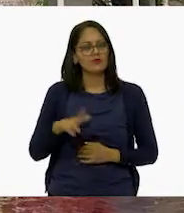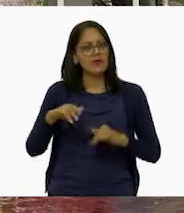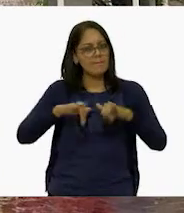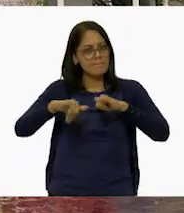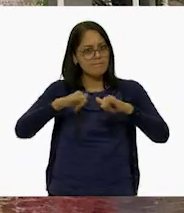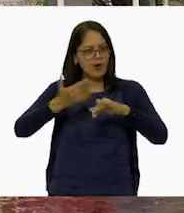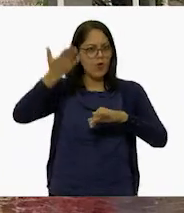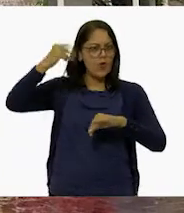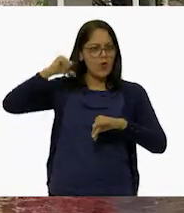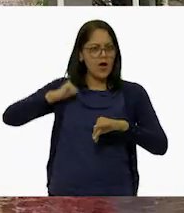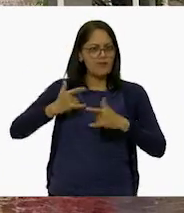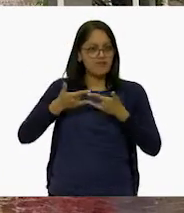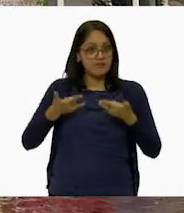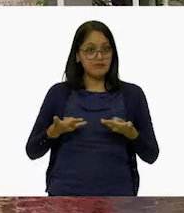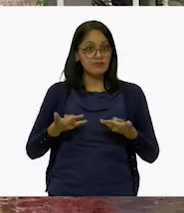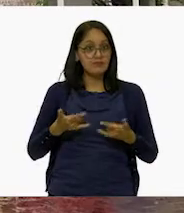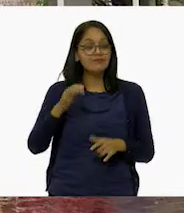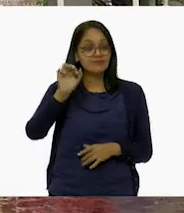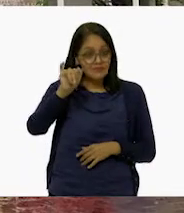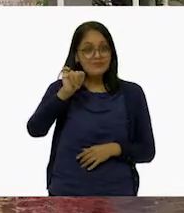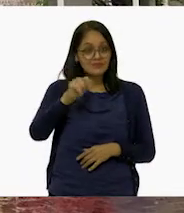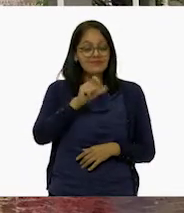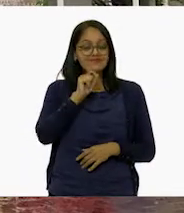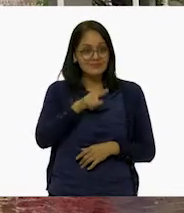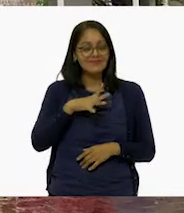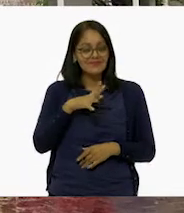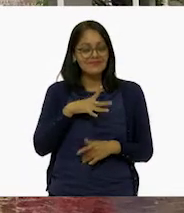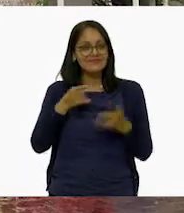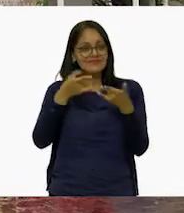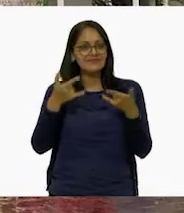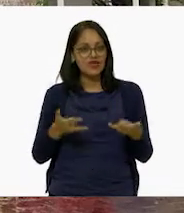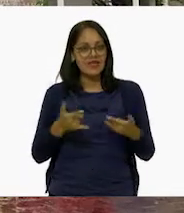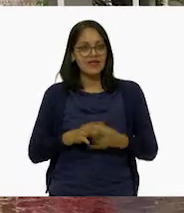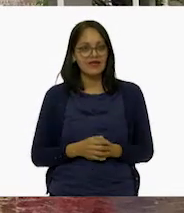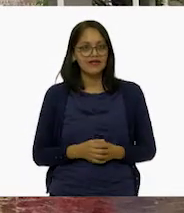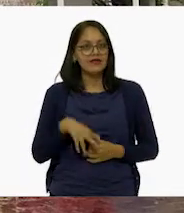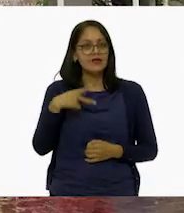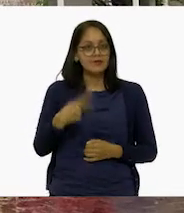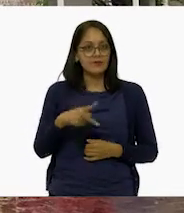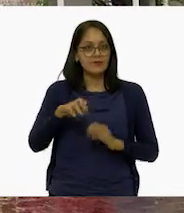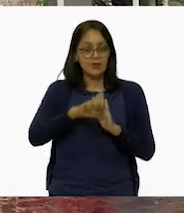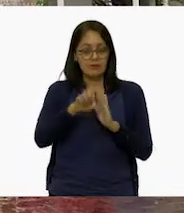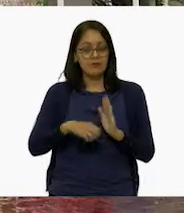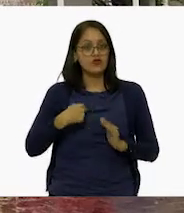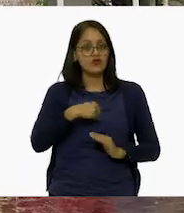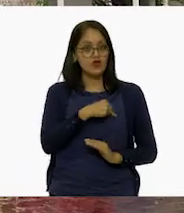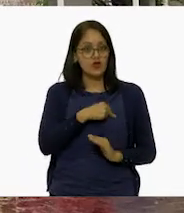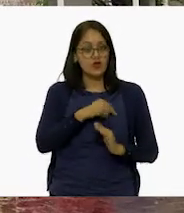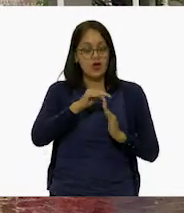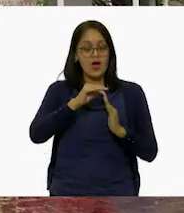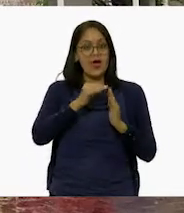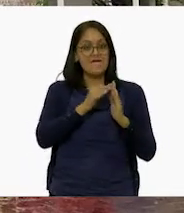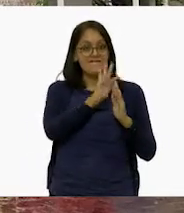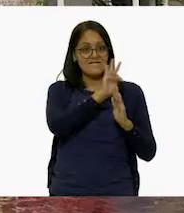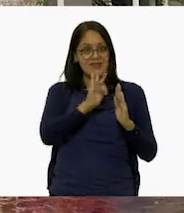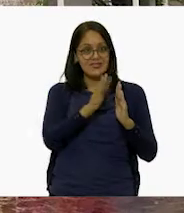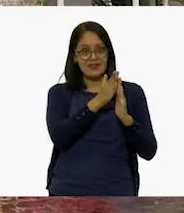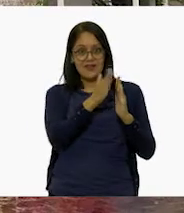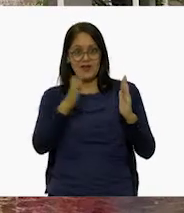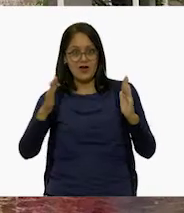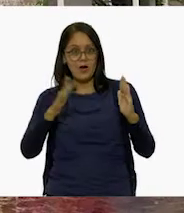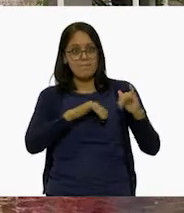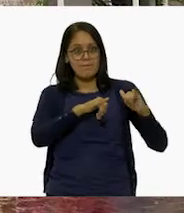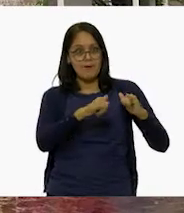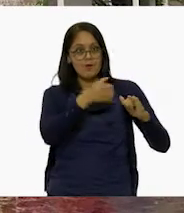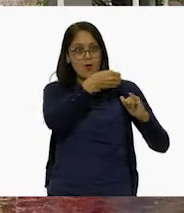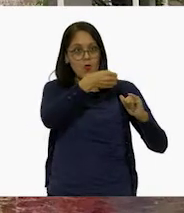históricos? Sí, Larisa, claro que sí. Y cuando los ordenamos cronológicamente, podemos identificar con